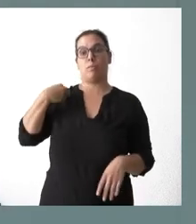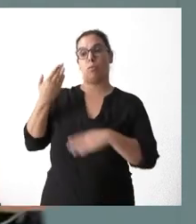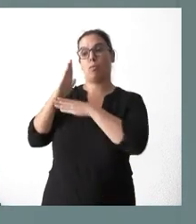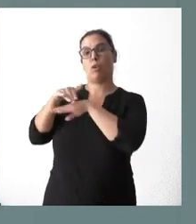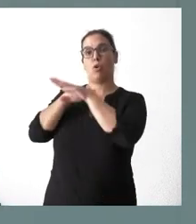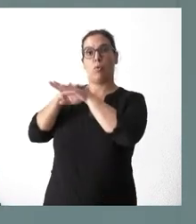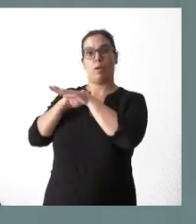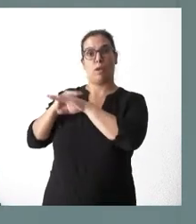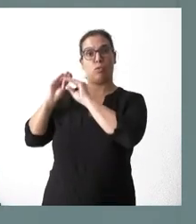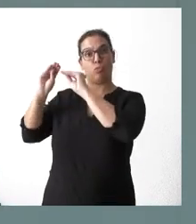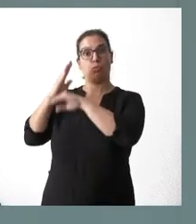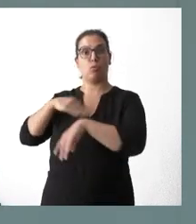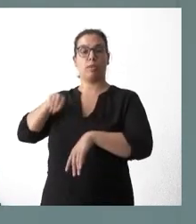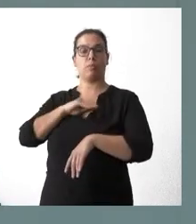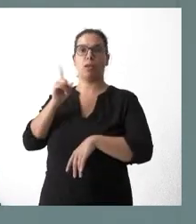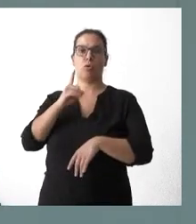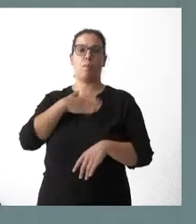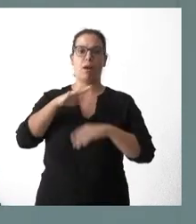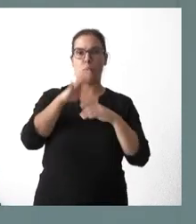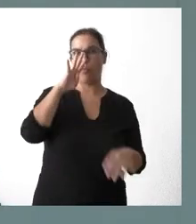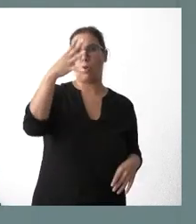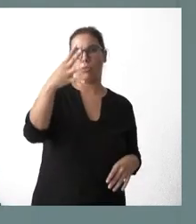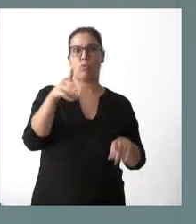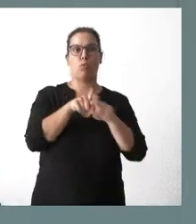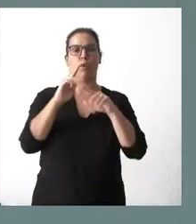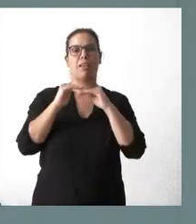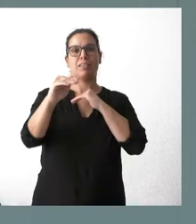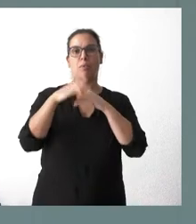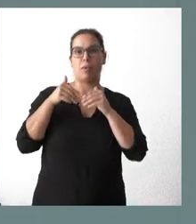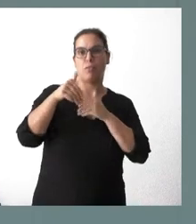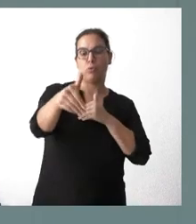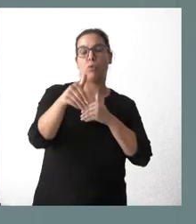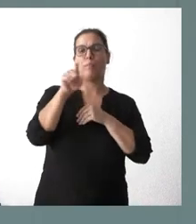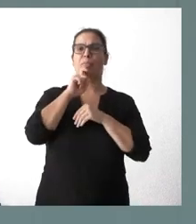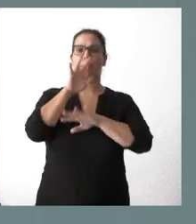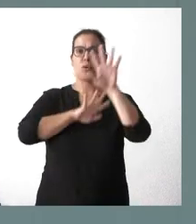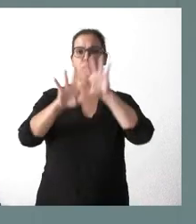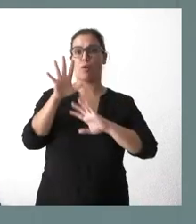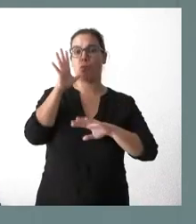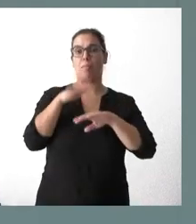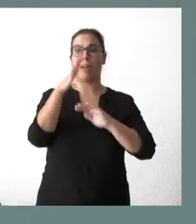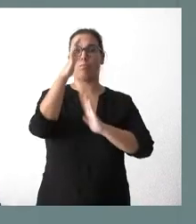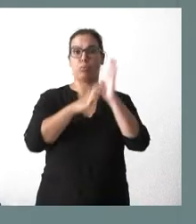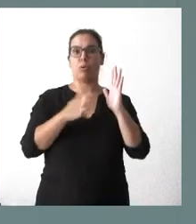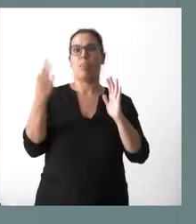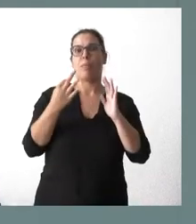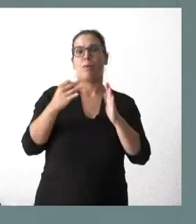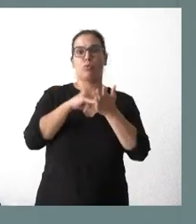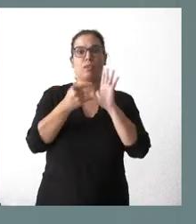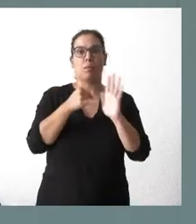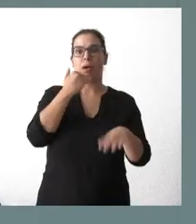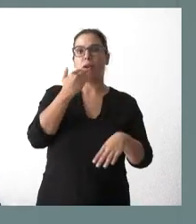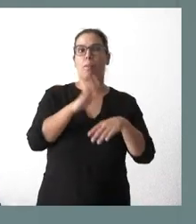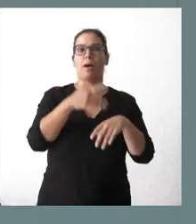por tanto, ya casi con carácter estable para el futuro. Tiene complejidad porque, lógicamente, para estos bonos nos exige un mecanismo para ver que las